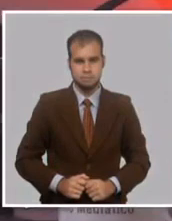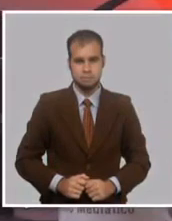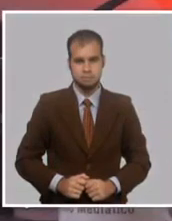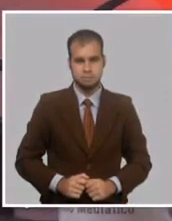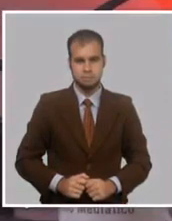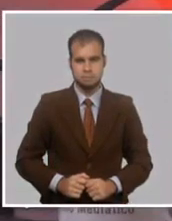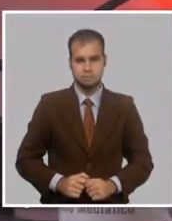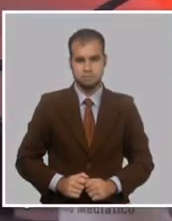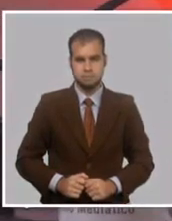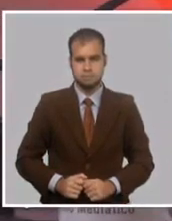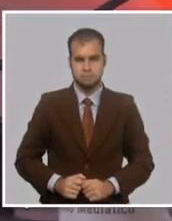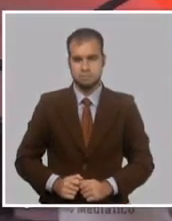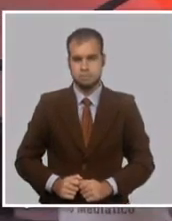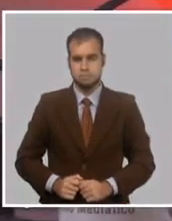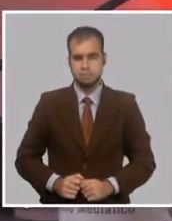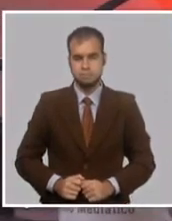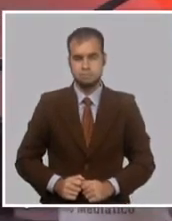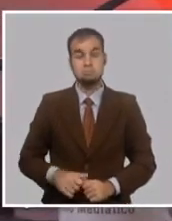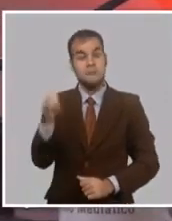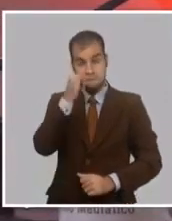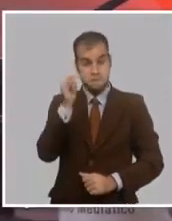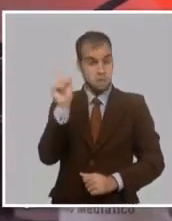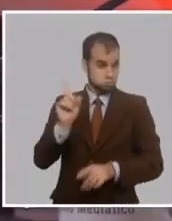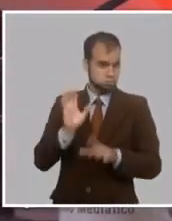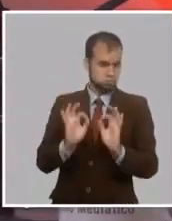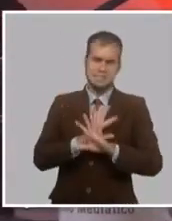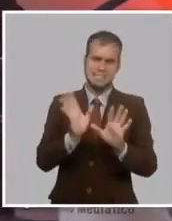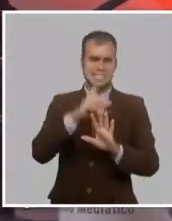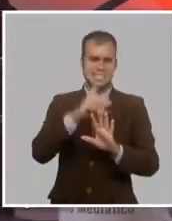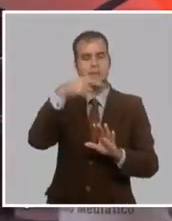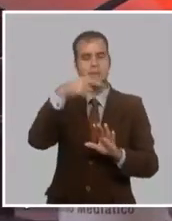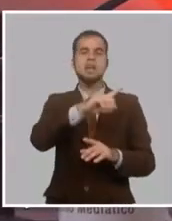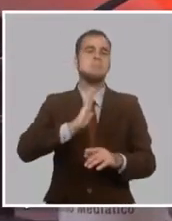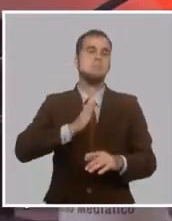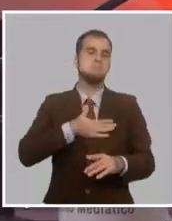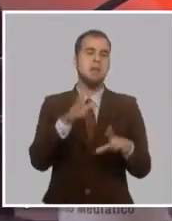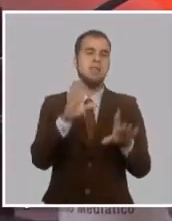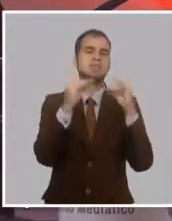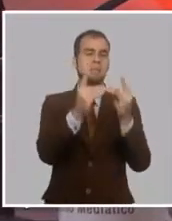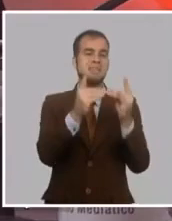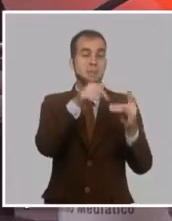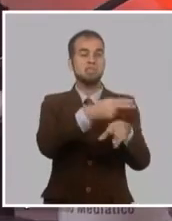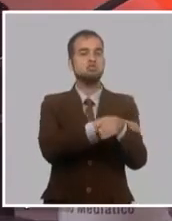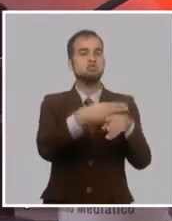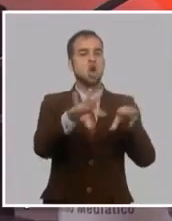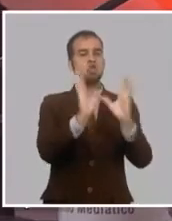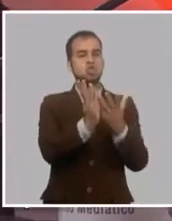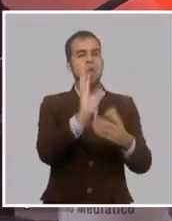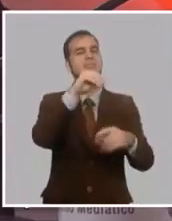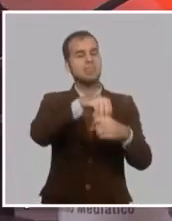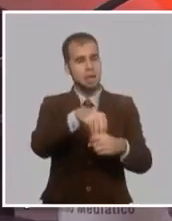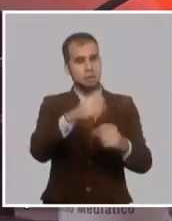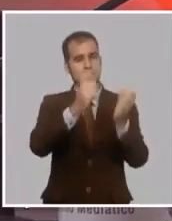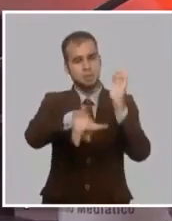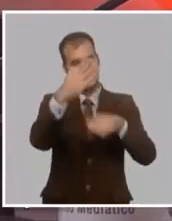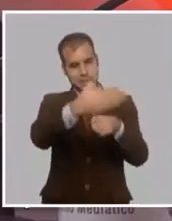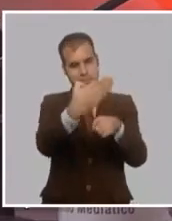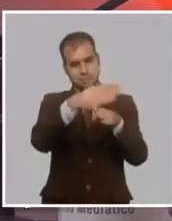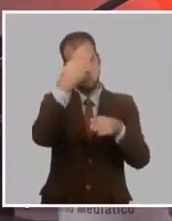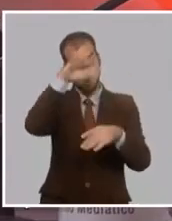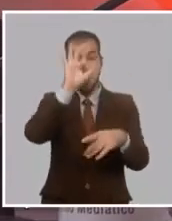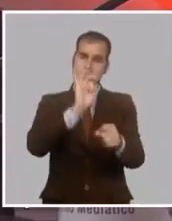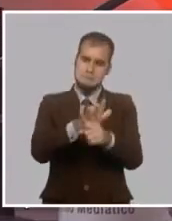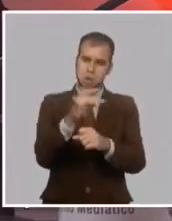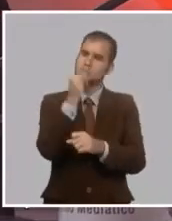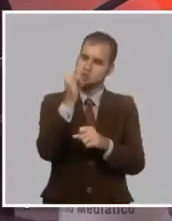Bueno, un material de la oficina del conservador de la ciudad de Santiago de Cuba que hemos querido compartir en este inicio de la mesa redonda y que estamos